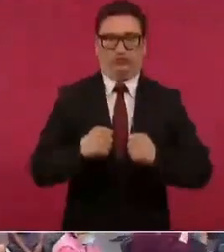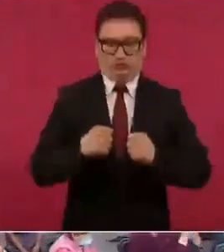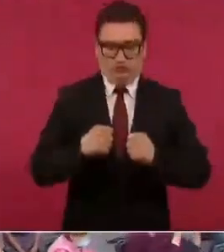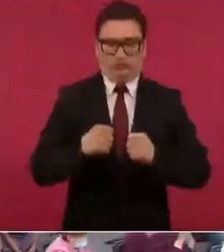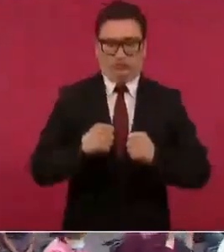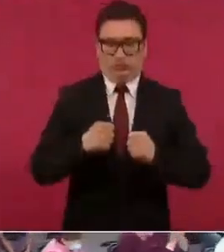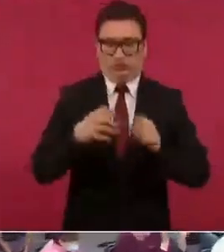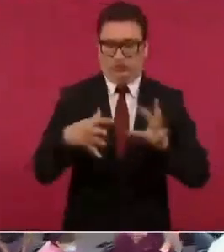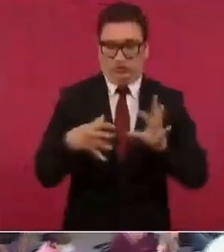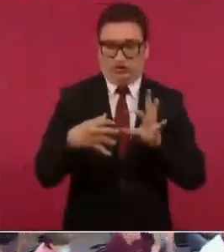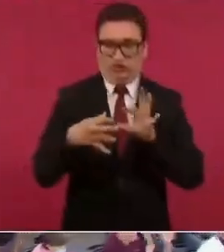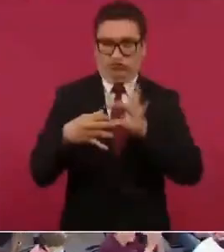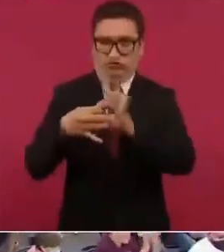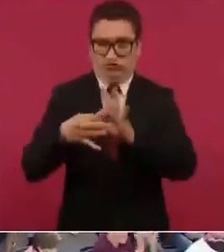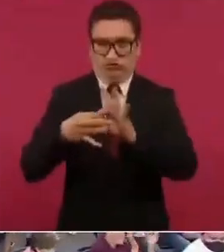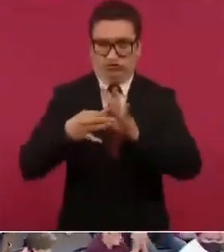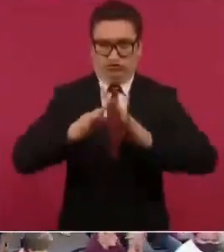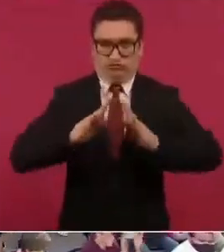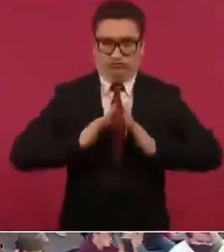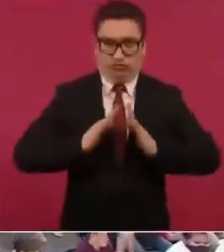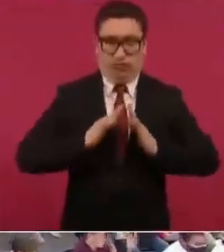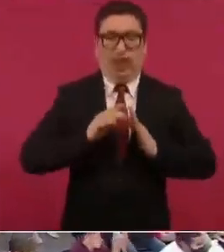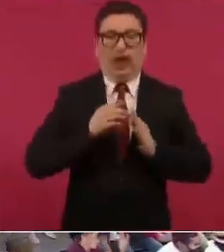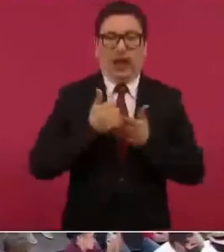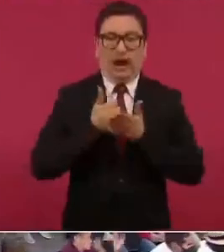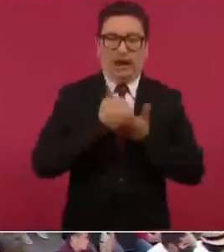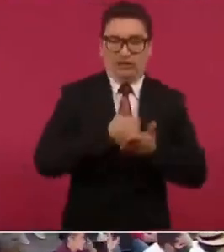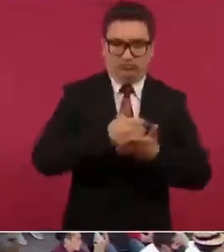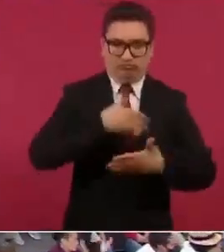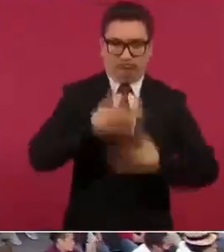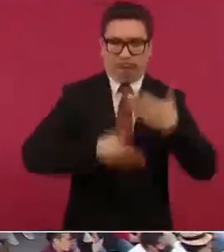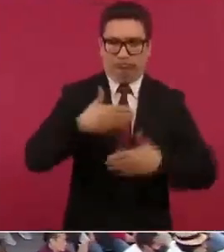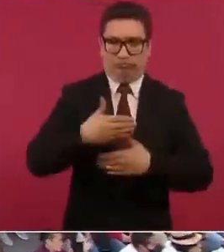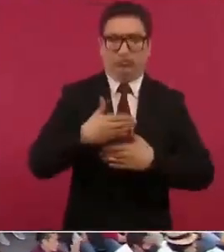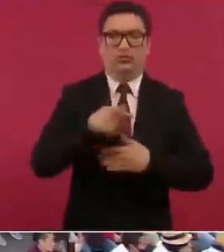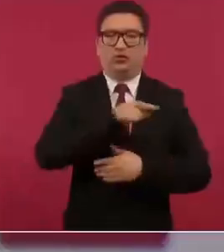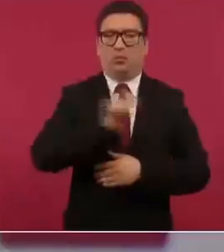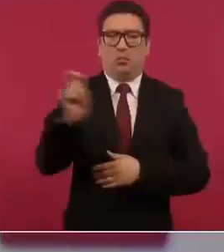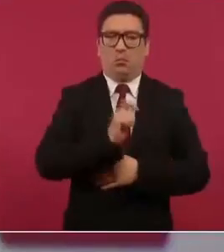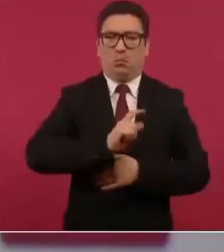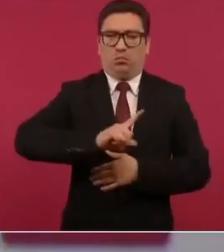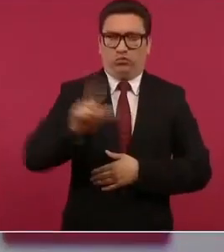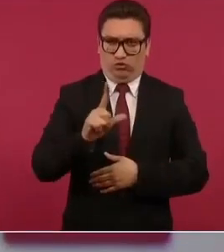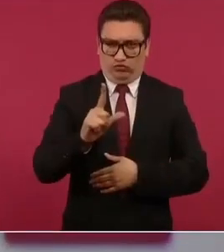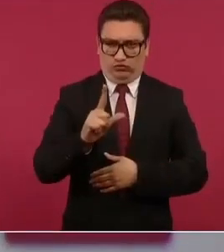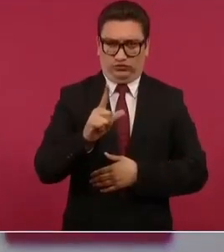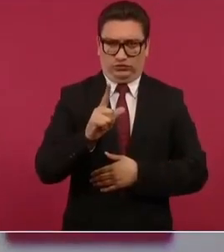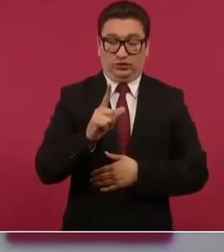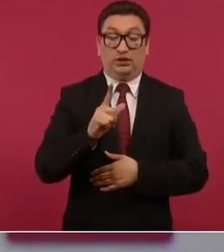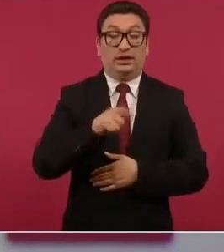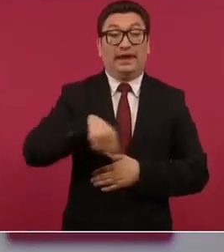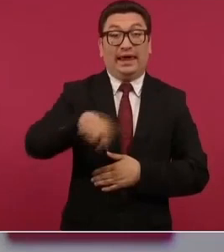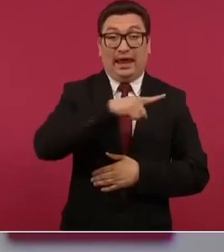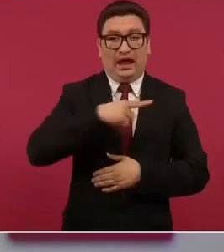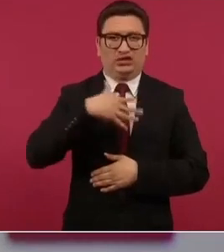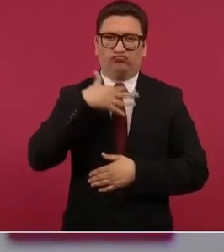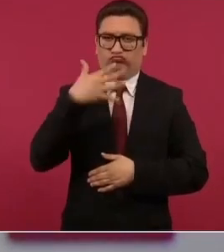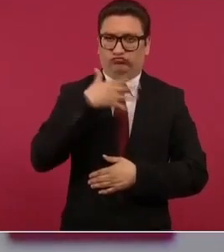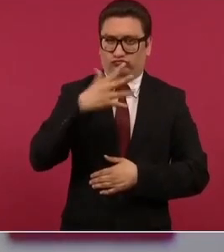mantenga su disciplina y profesionalismo y sobre todo que no se corrompa